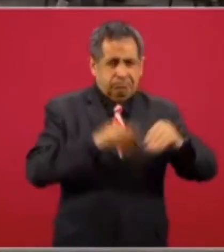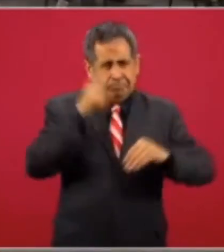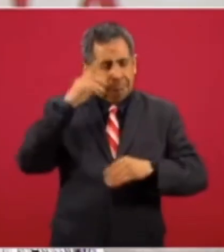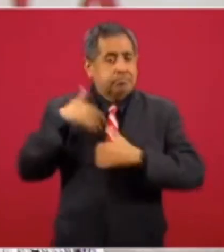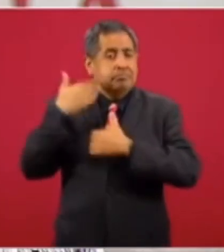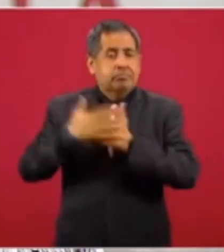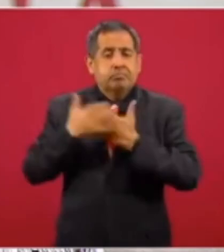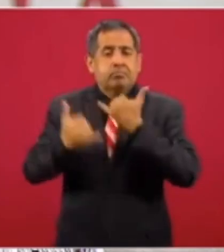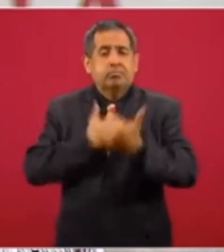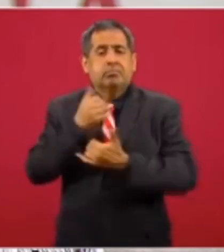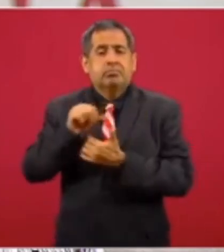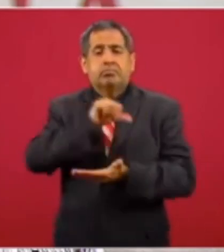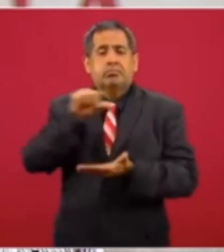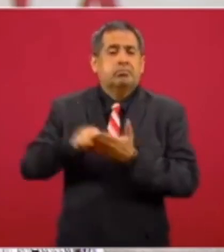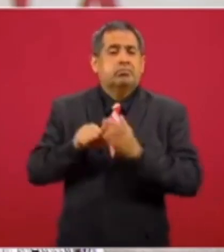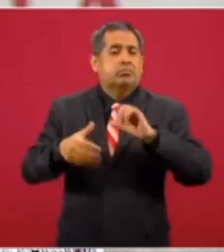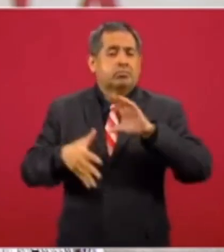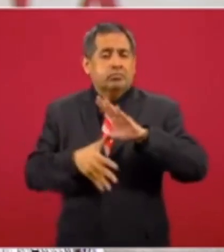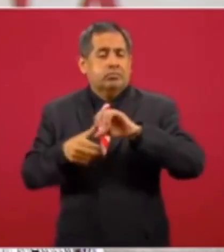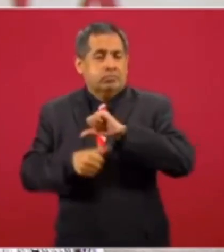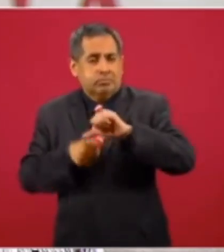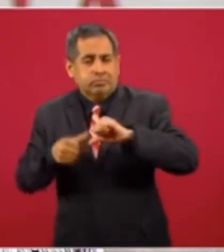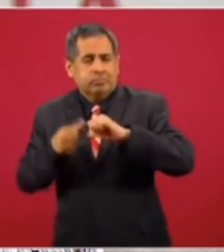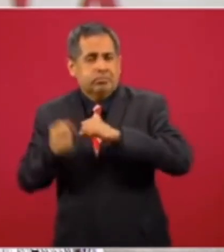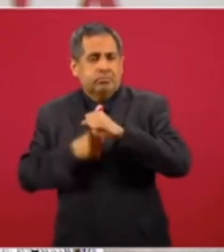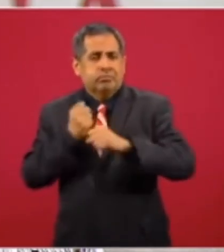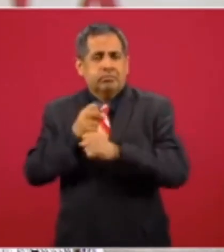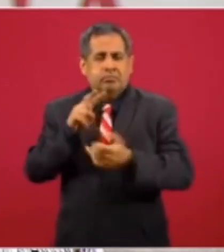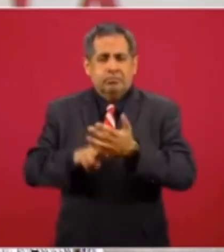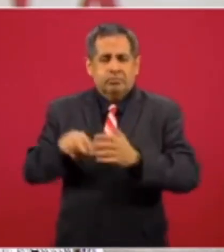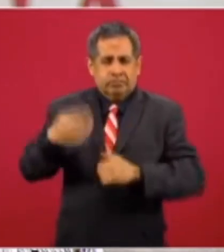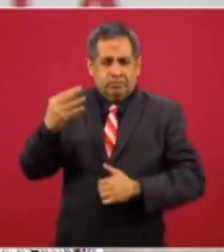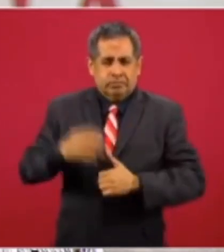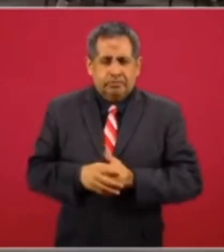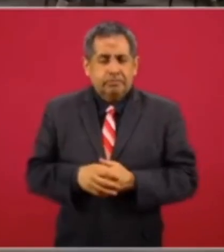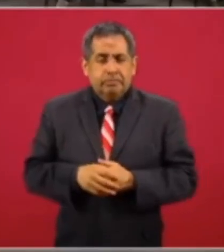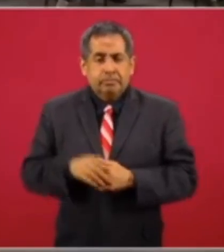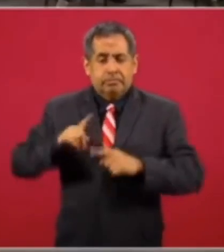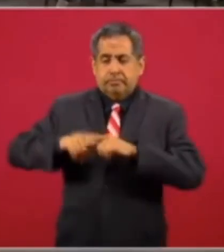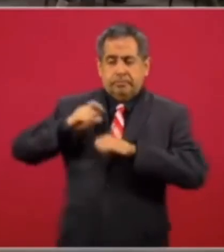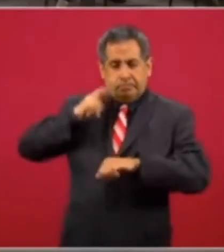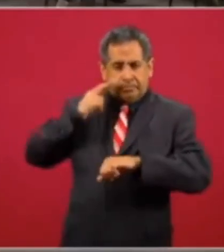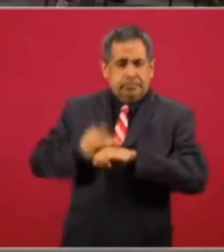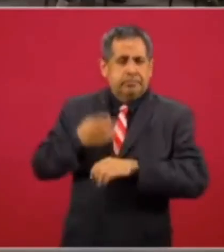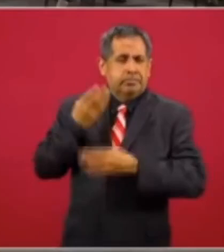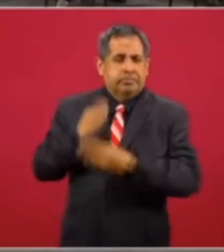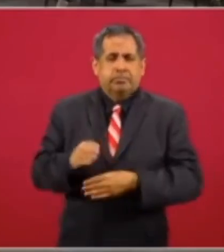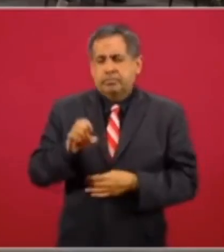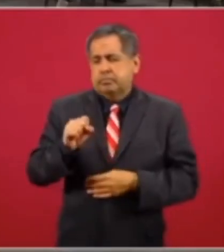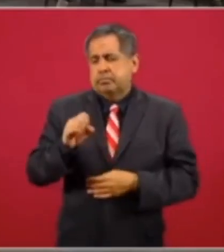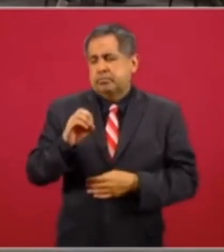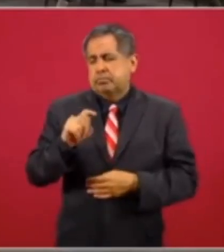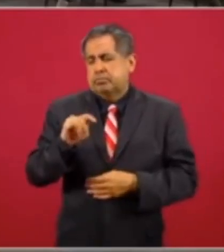los juegos deportivos centroamericanos y del caribe de dos mil catorce el fiduciario fue scotia bank